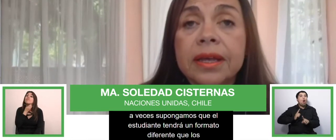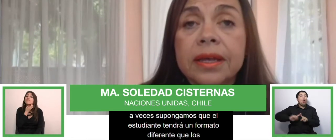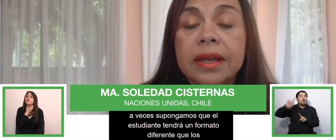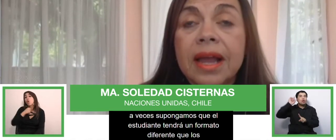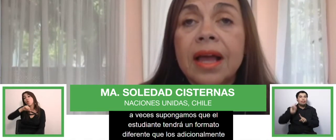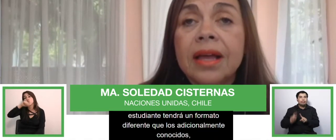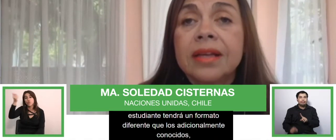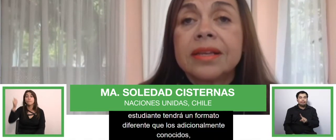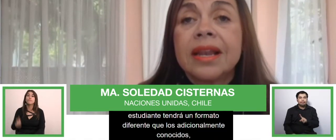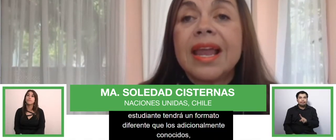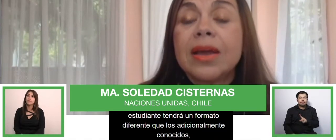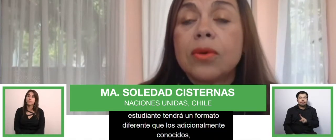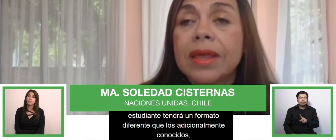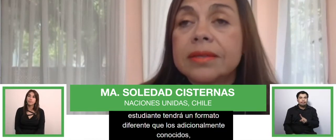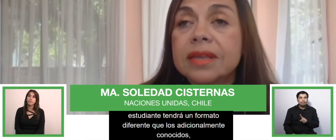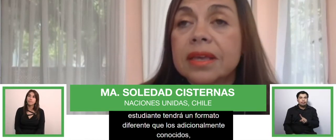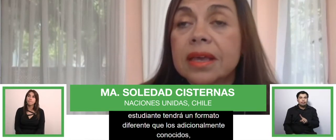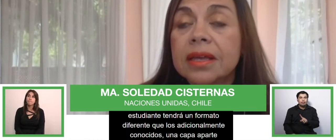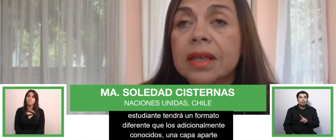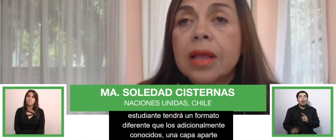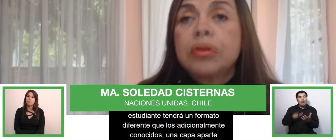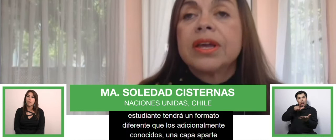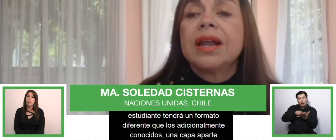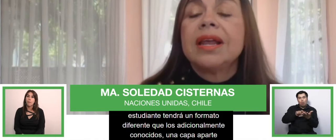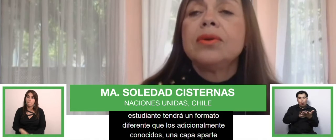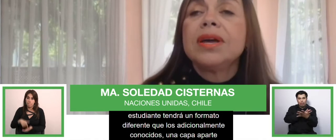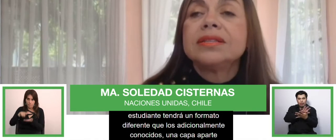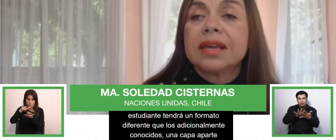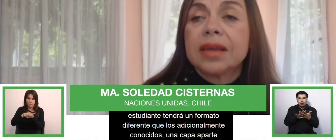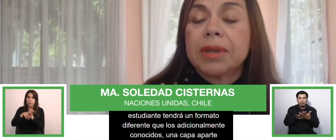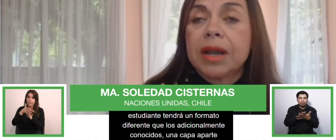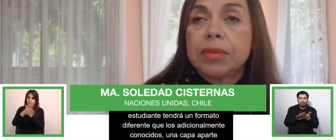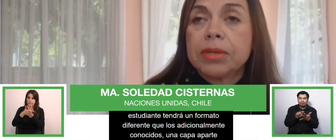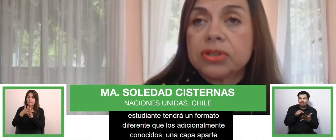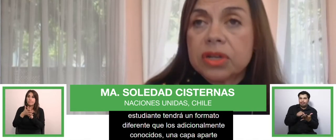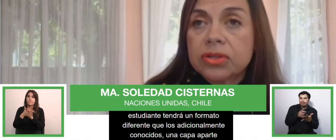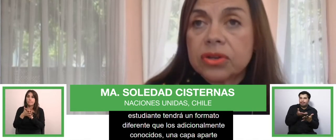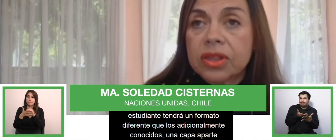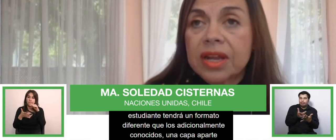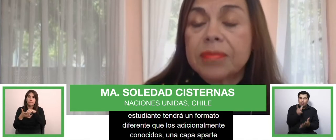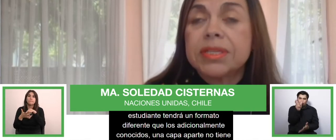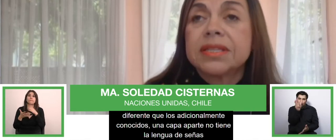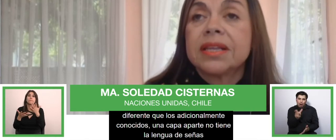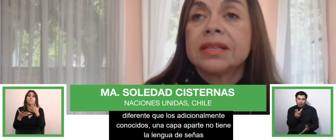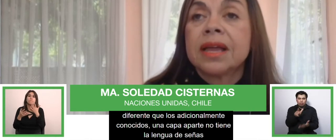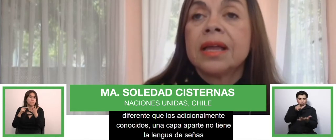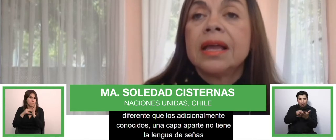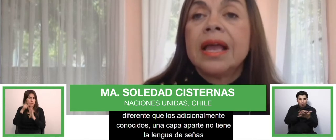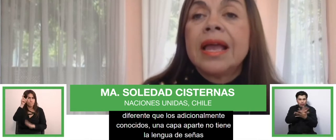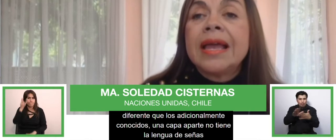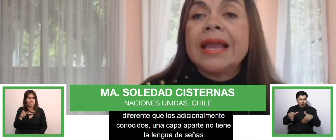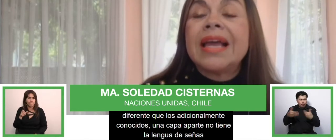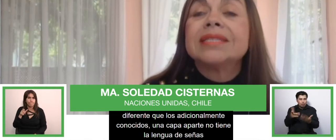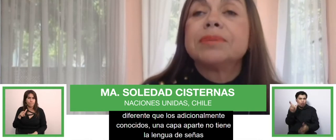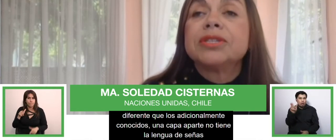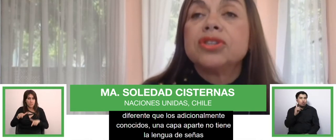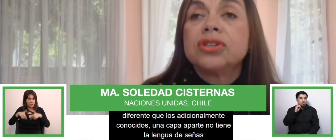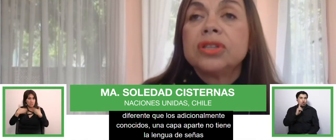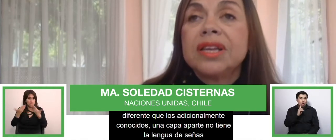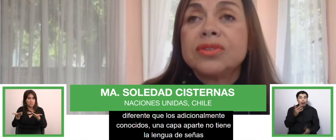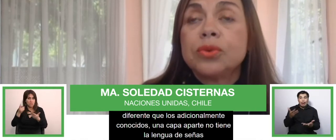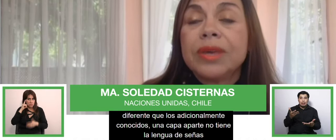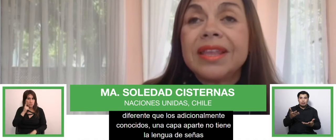tiene la lengua de señas, porque la lengua de señas para las personas sordas representa la